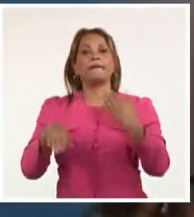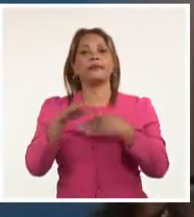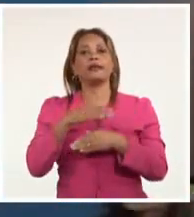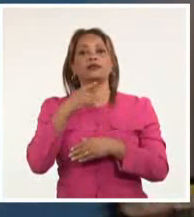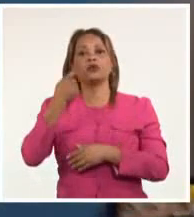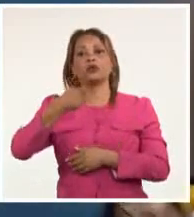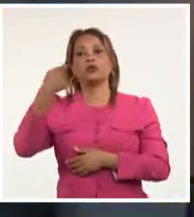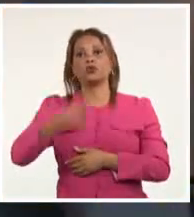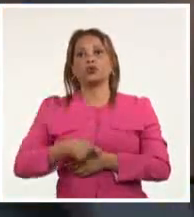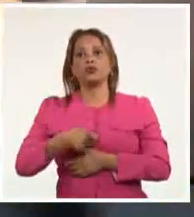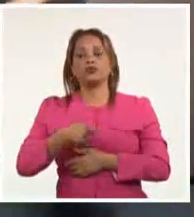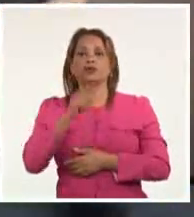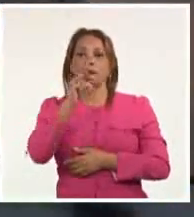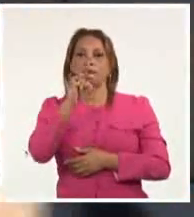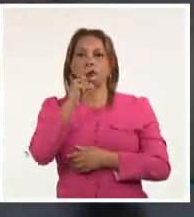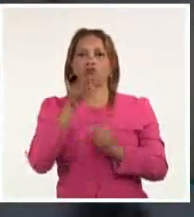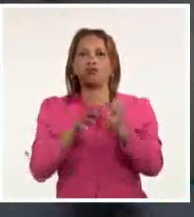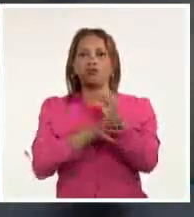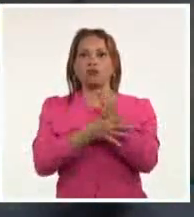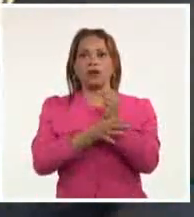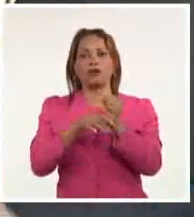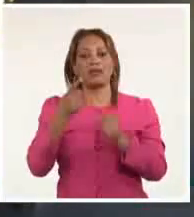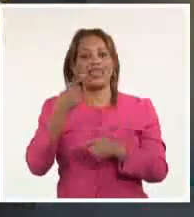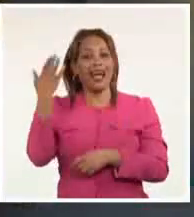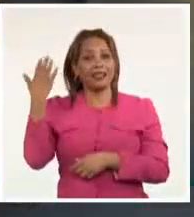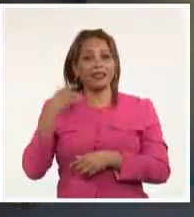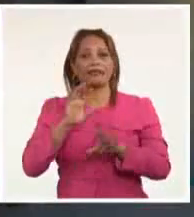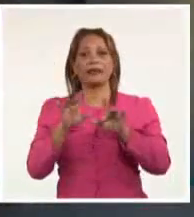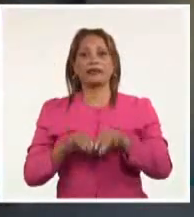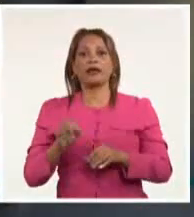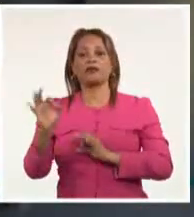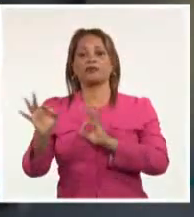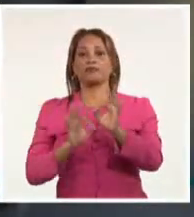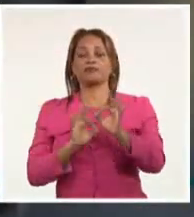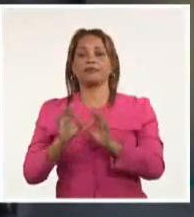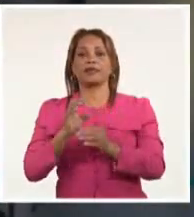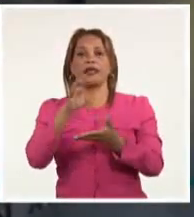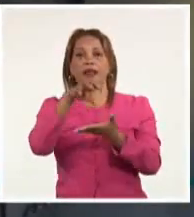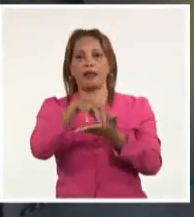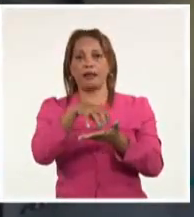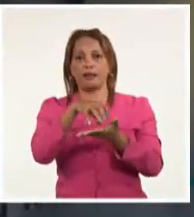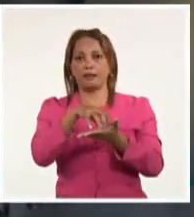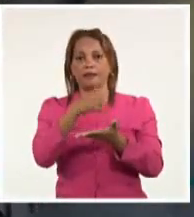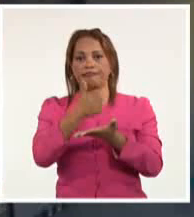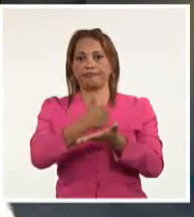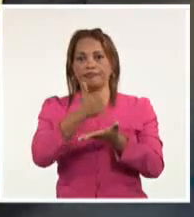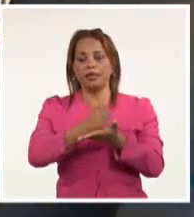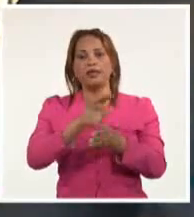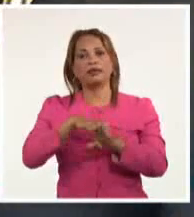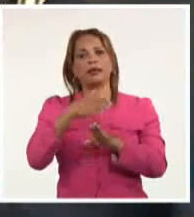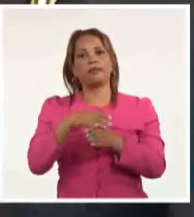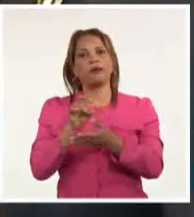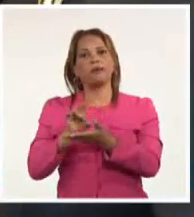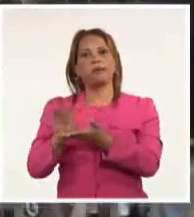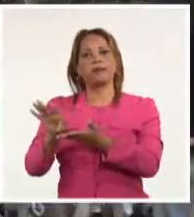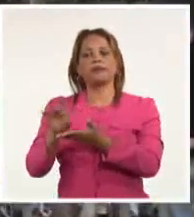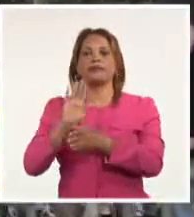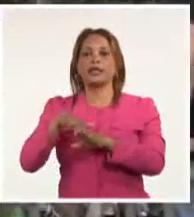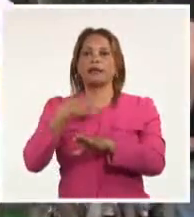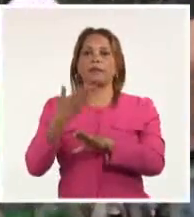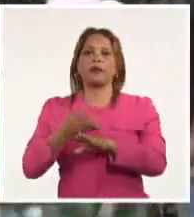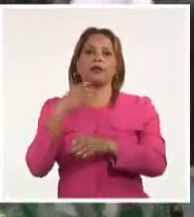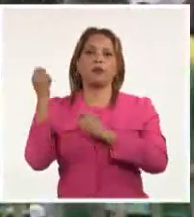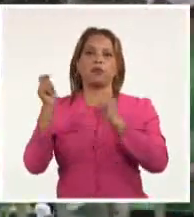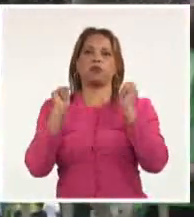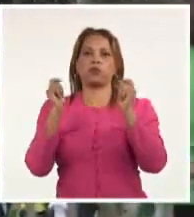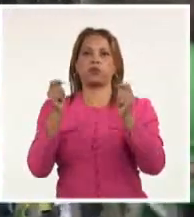expresidente Jair Bolsonaro, y que era secretario de Seguridad de la capital hasta que fue despedido luego de los disturbios. El